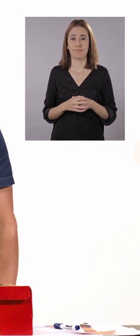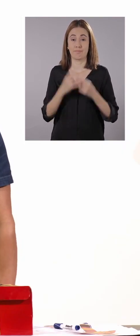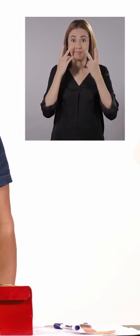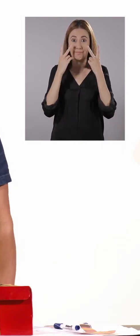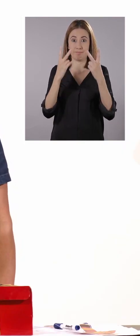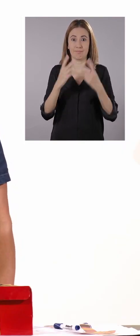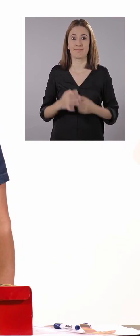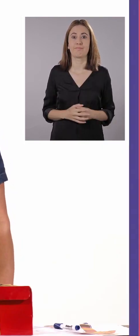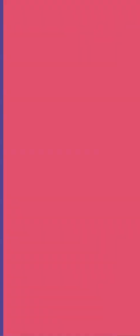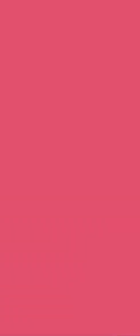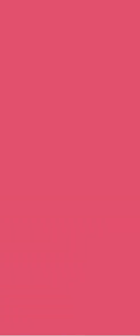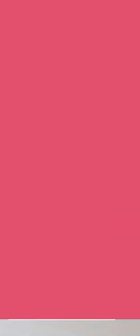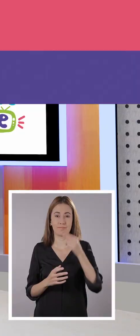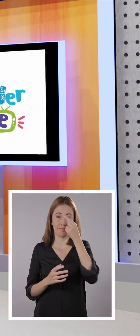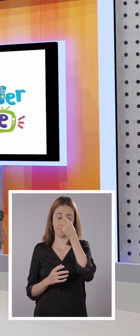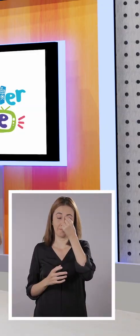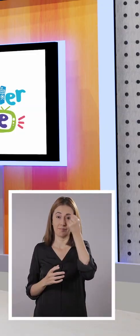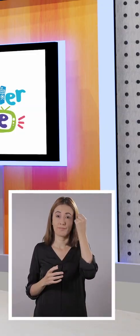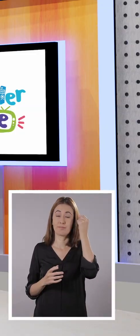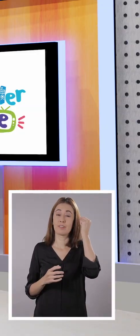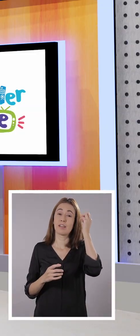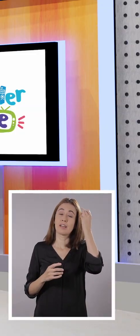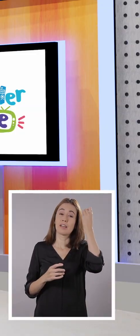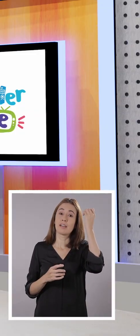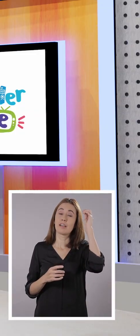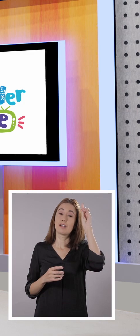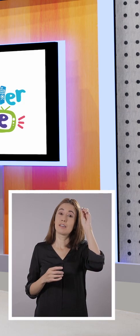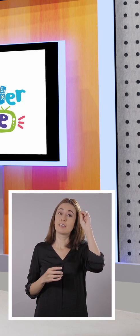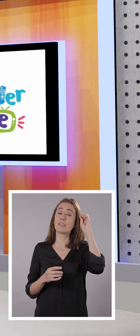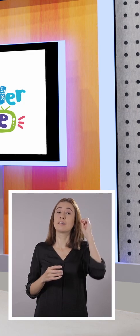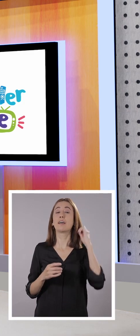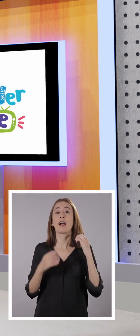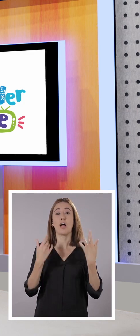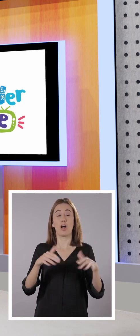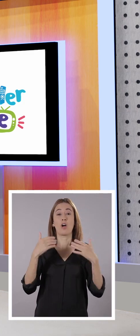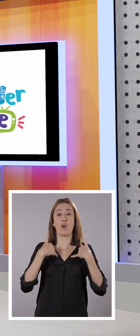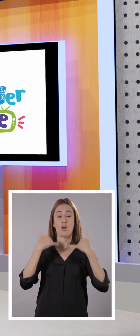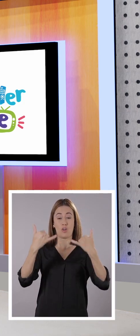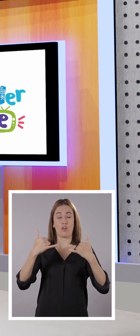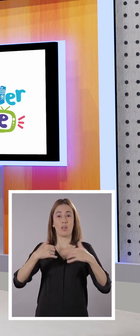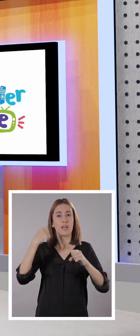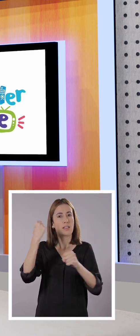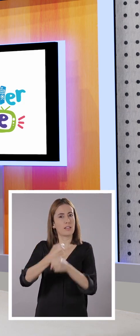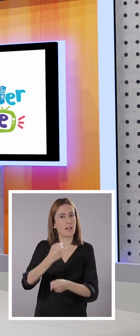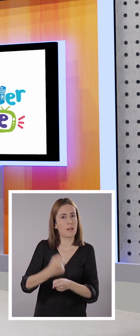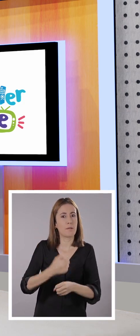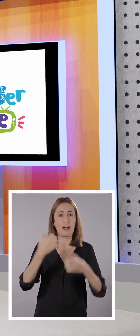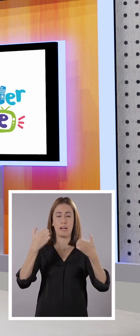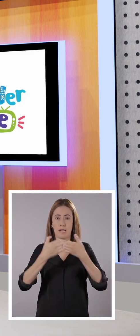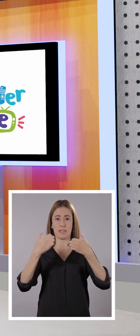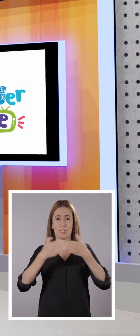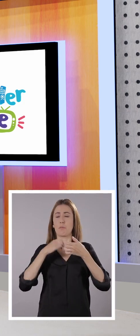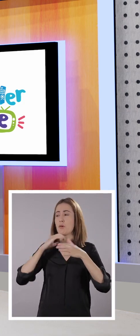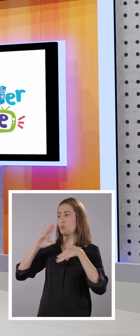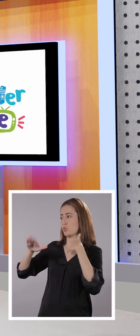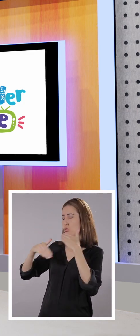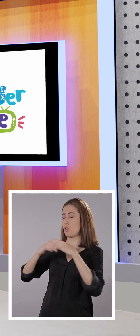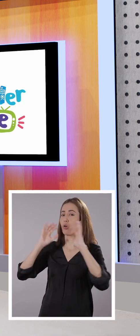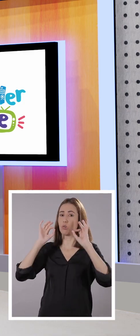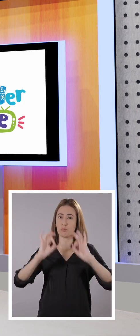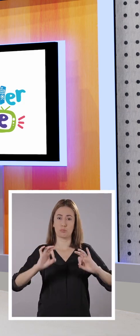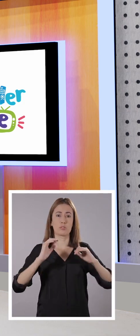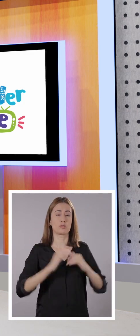Los veo pronto. ¡Qué lindo que es trabajar en equipo, ¿verdad? Claro que sí, profe. Aparte, todo avanza